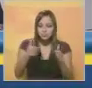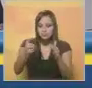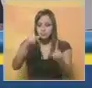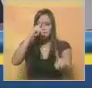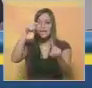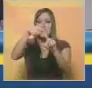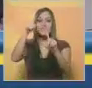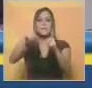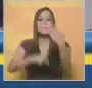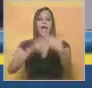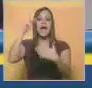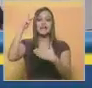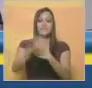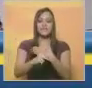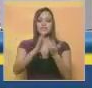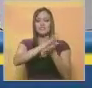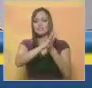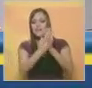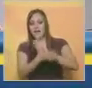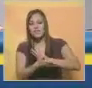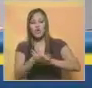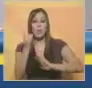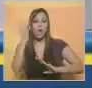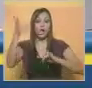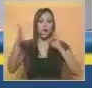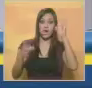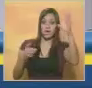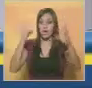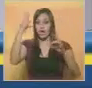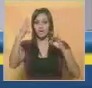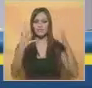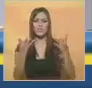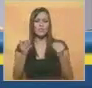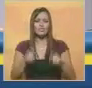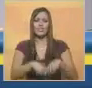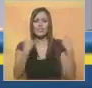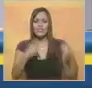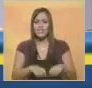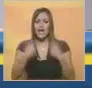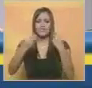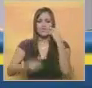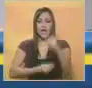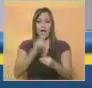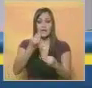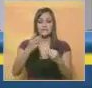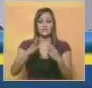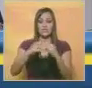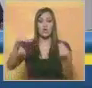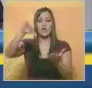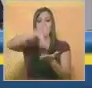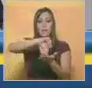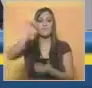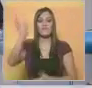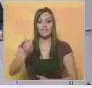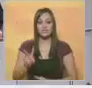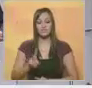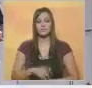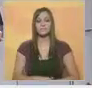la planificación para acabar con las improvisaciones que tanto daño le han hecho a la capital de Venezuela.